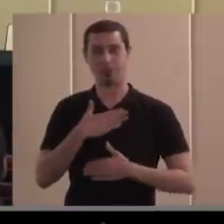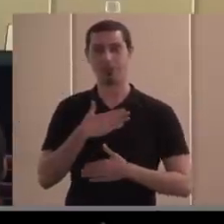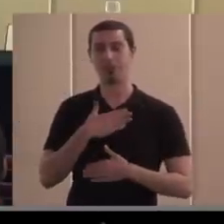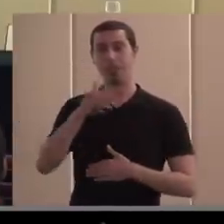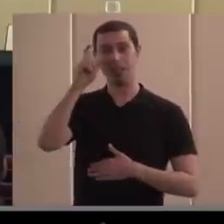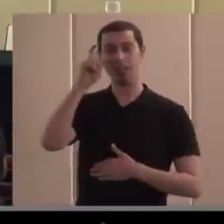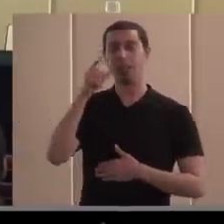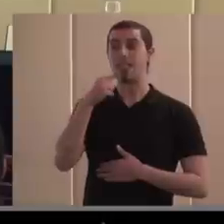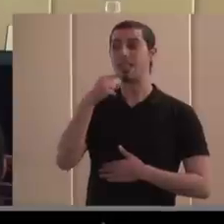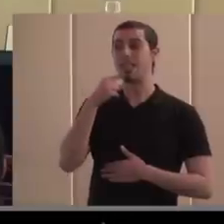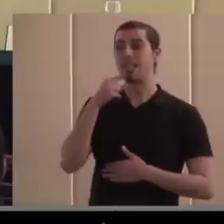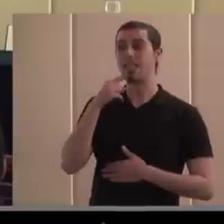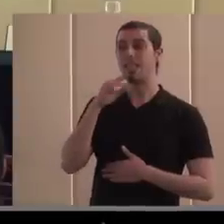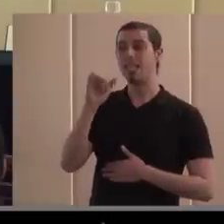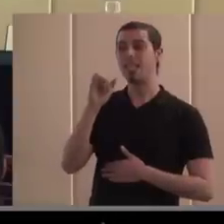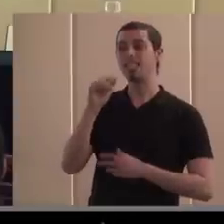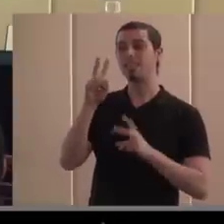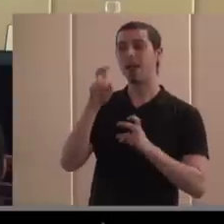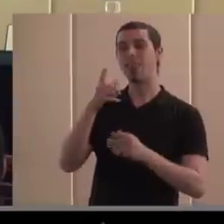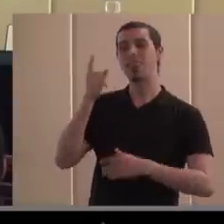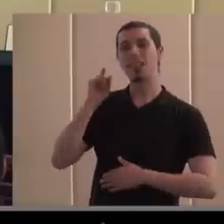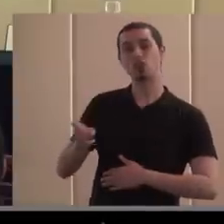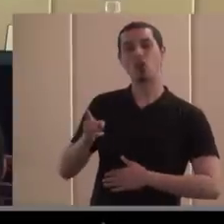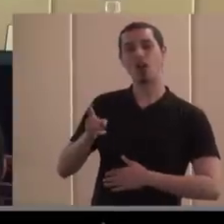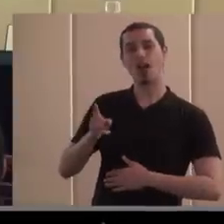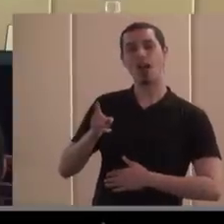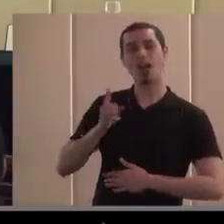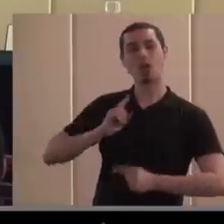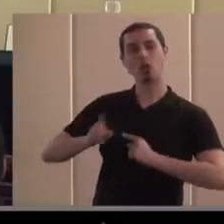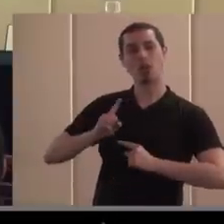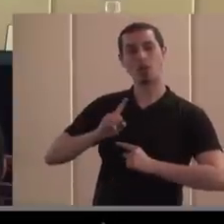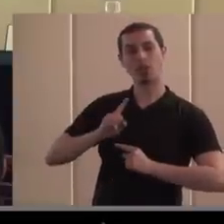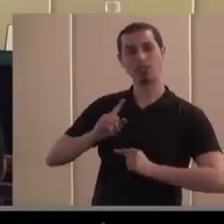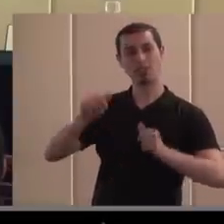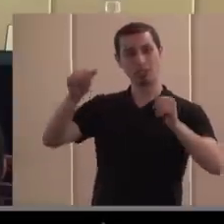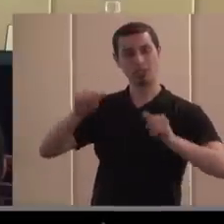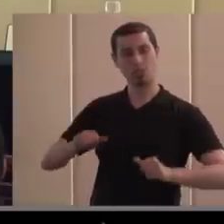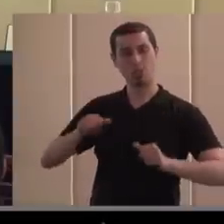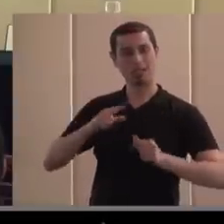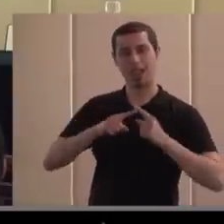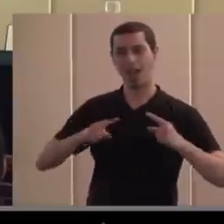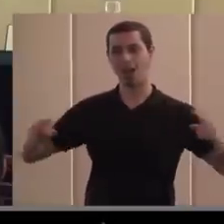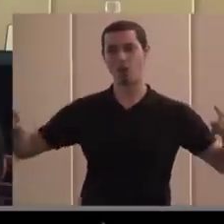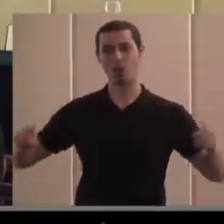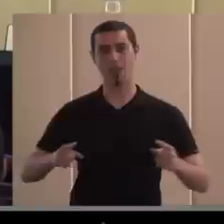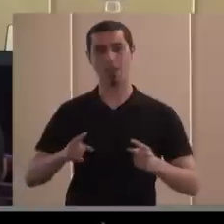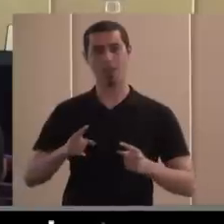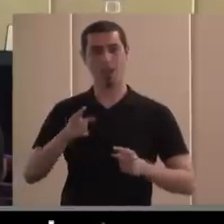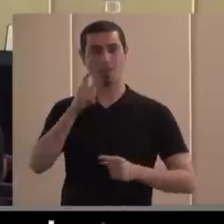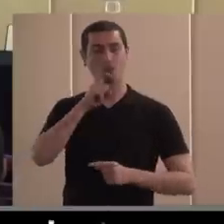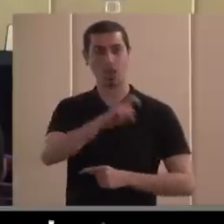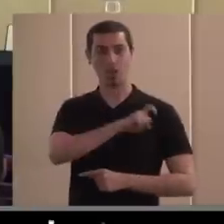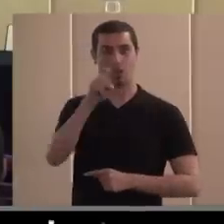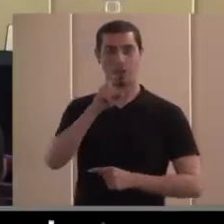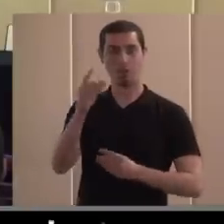el... Probablemente es la directora ejecutiva con el título más largo de la Fundación, porque es de empleo, de formación, de proyectos,